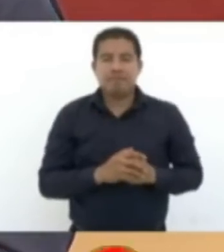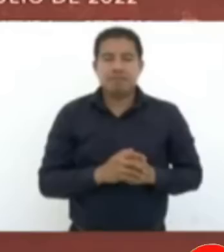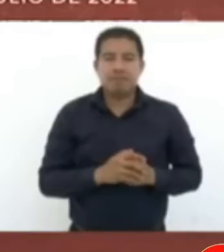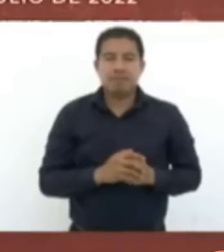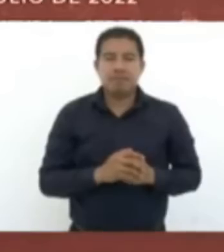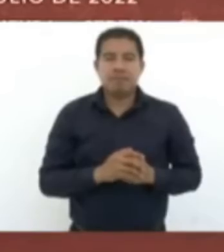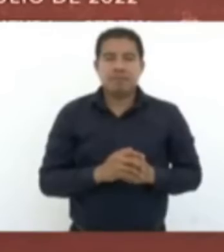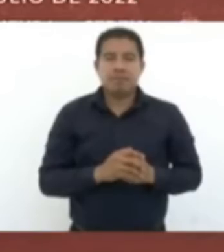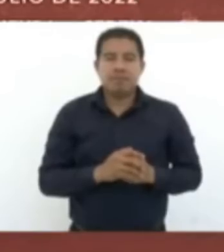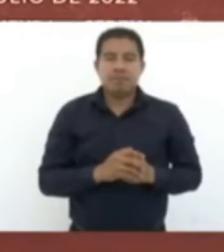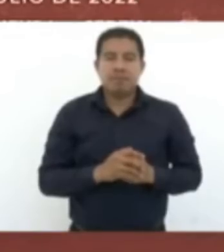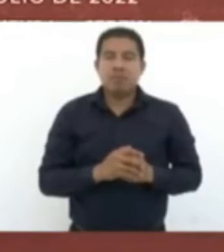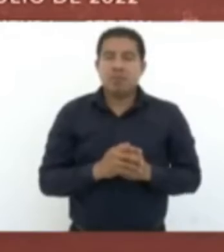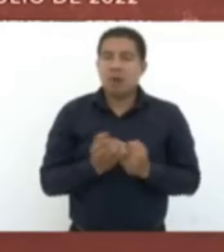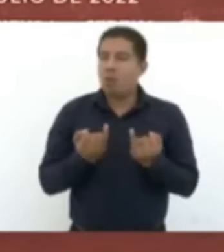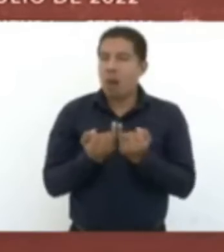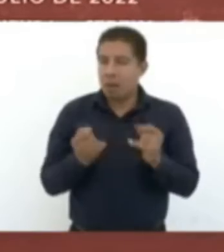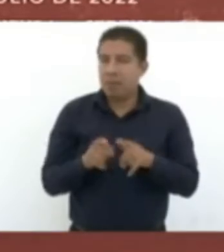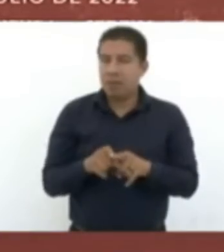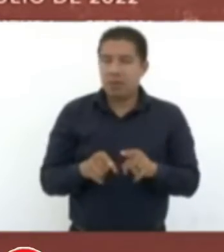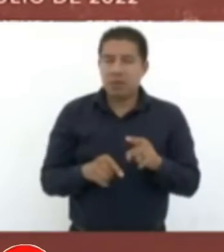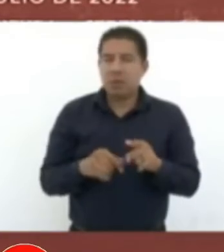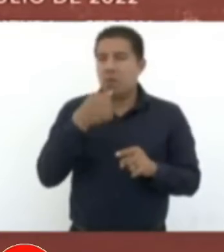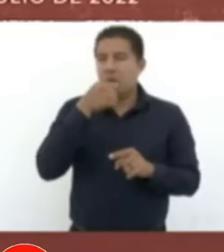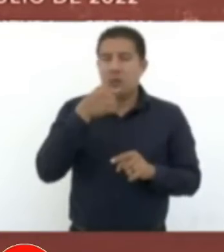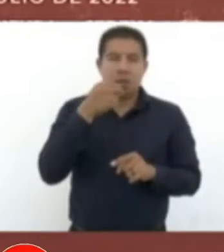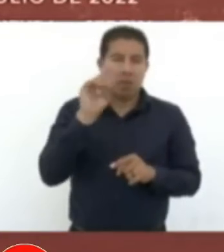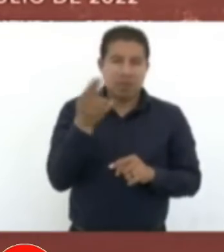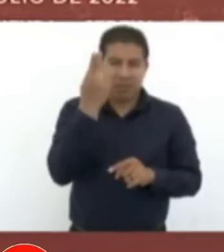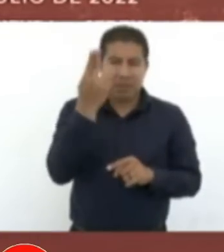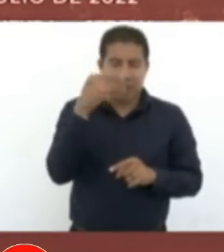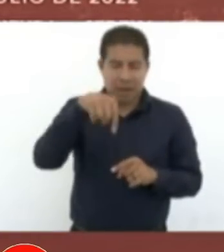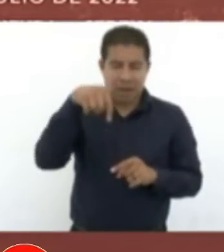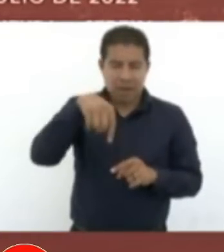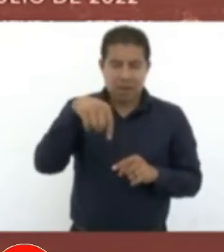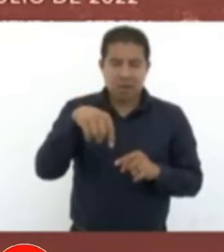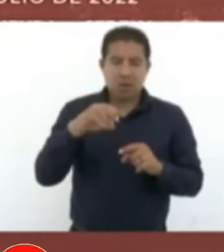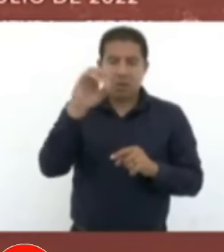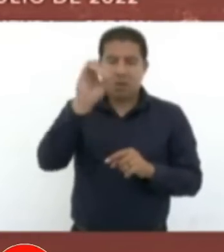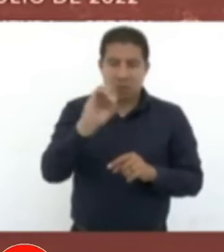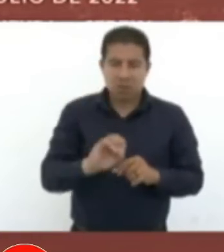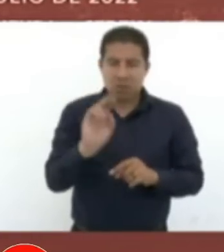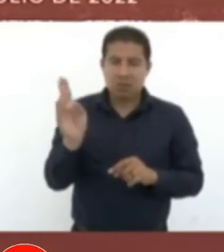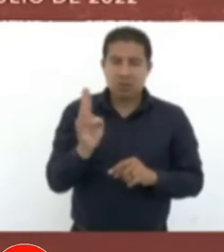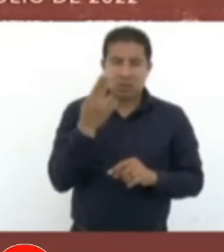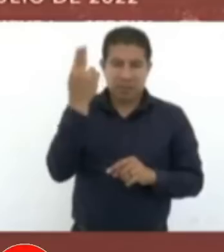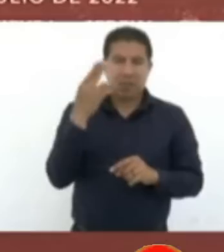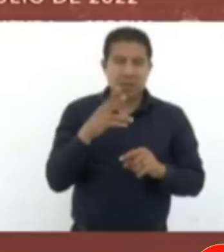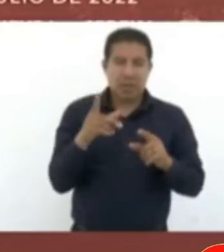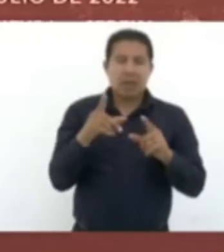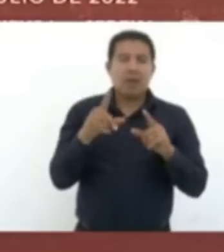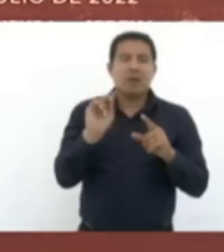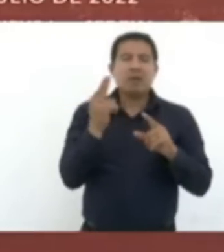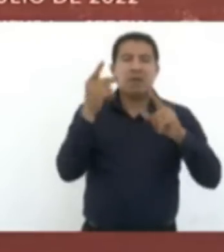Tenemos una universidad aquí en Ococingo, de enfermería,